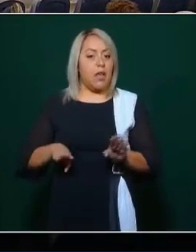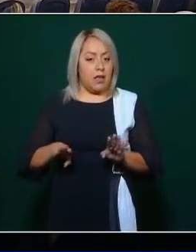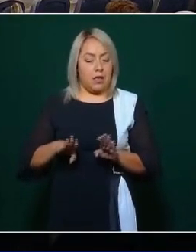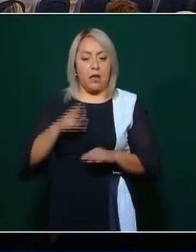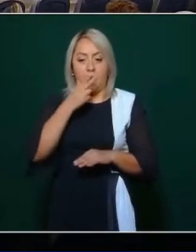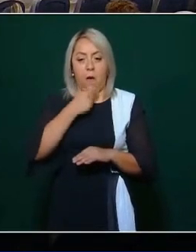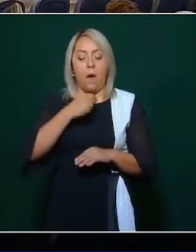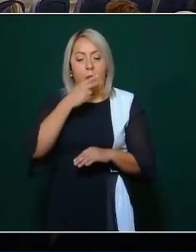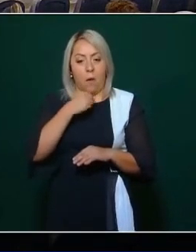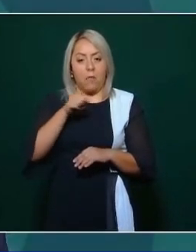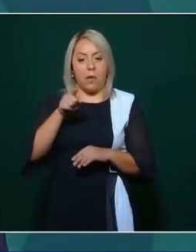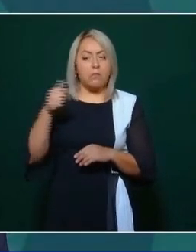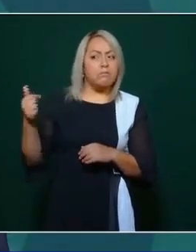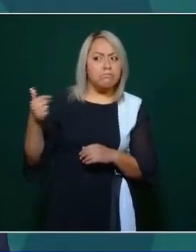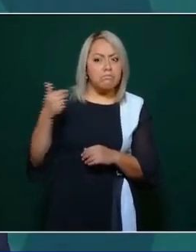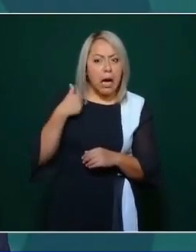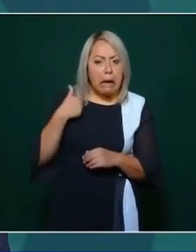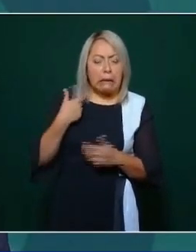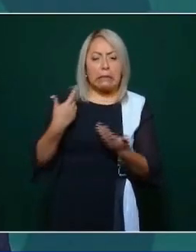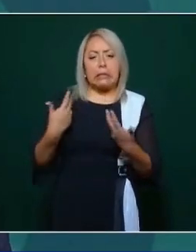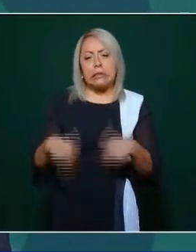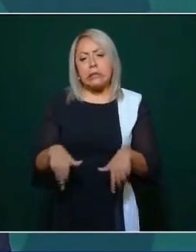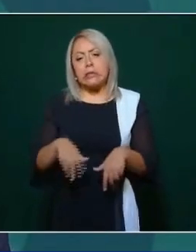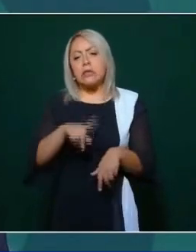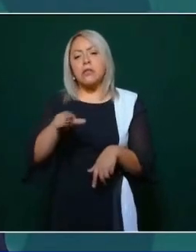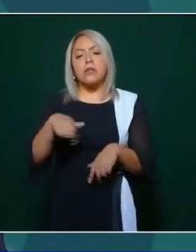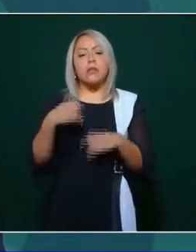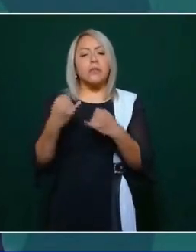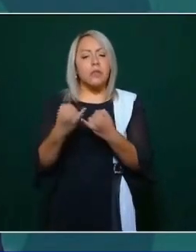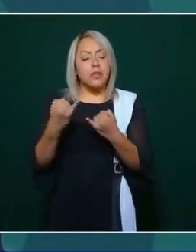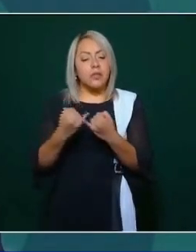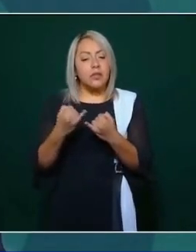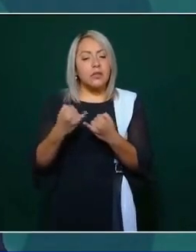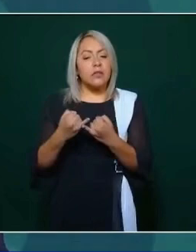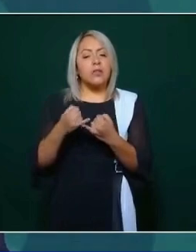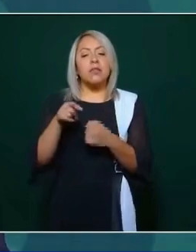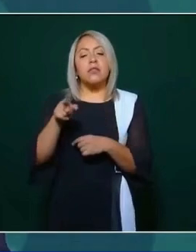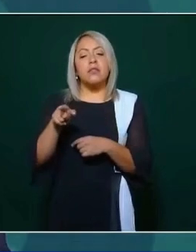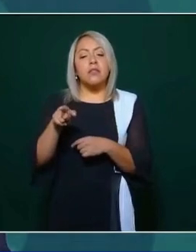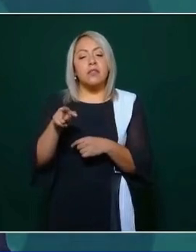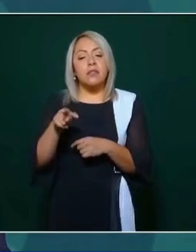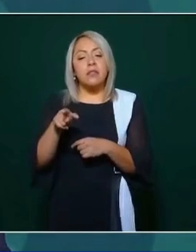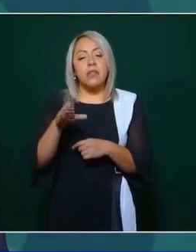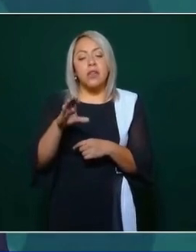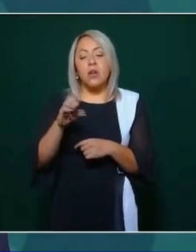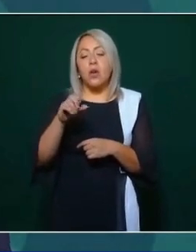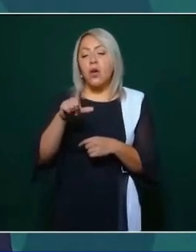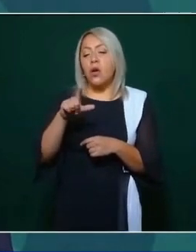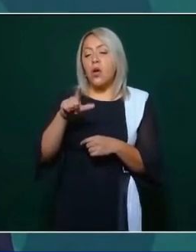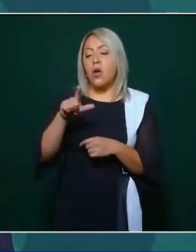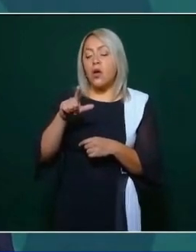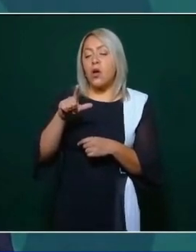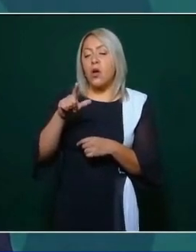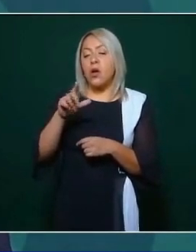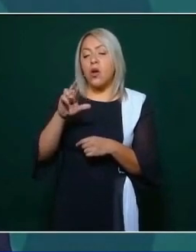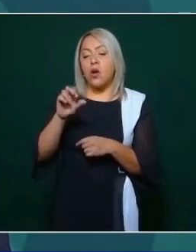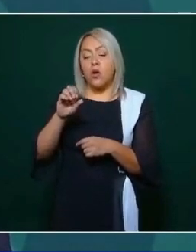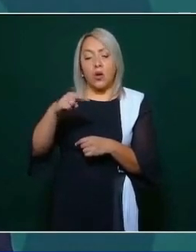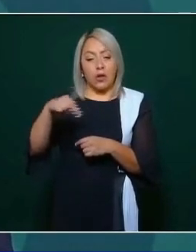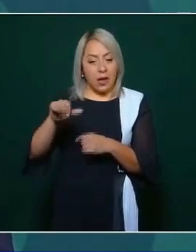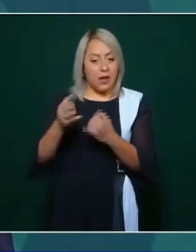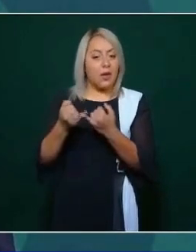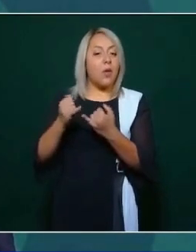lo asesinan y asesinan a Corona que era el hombre fuerte en